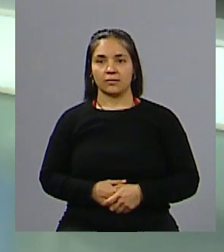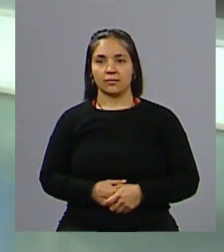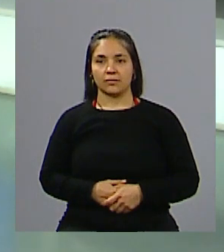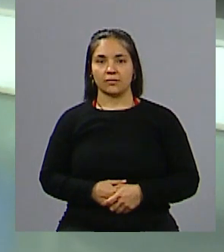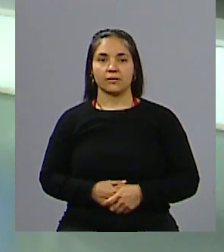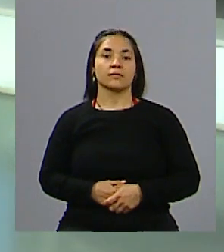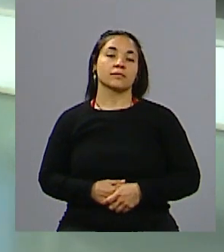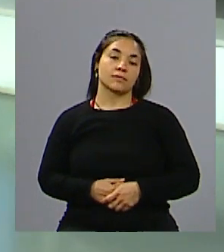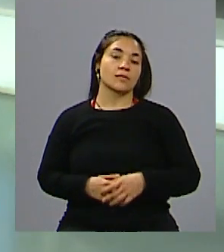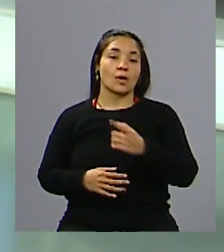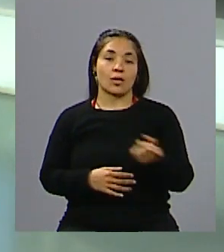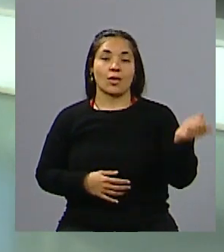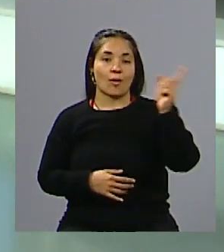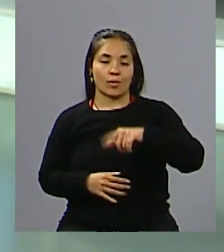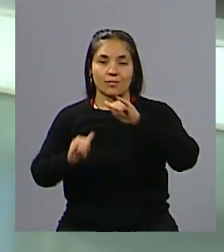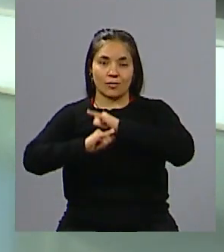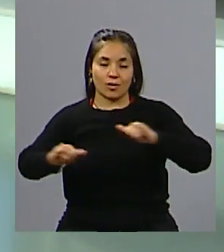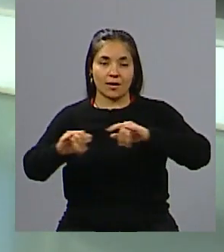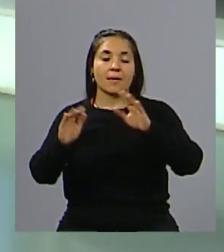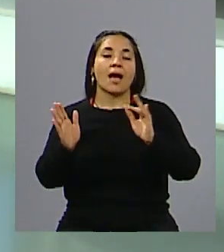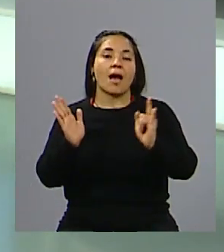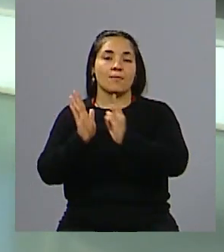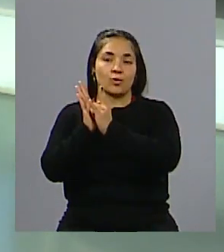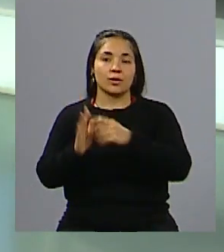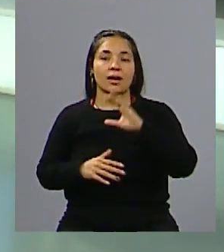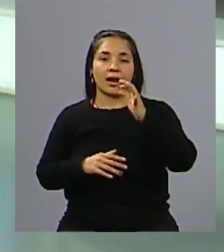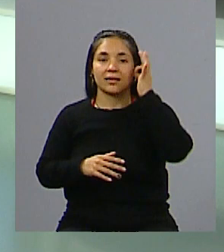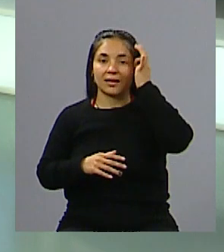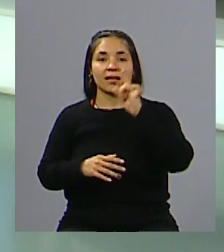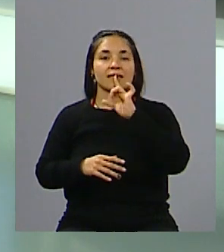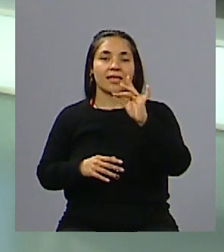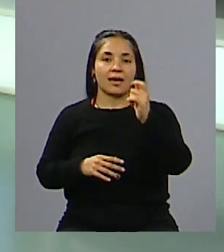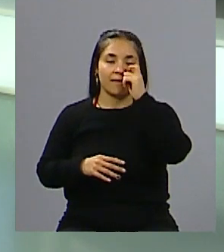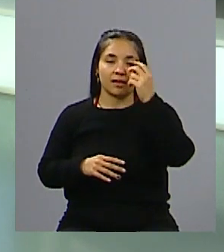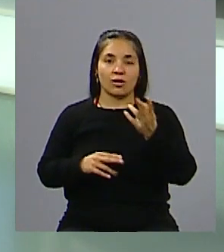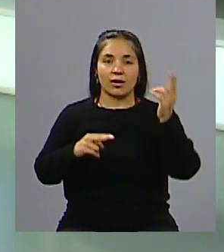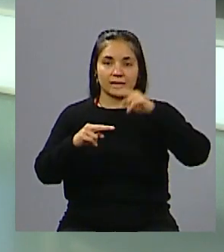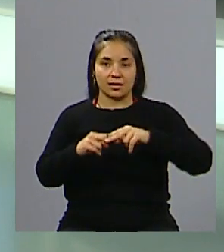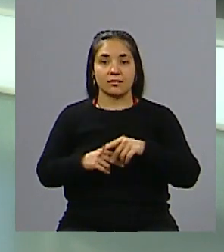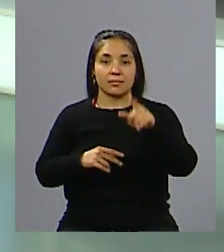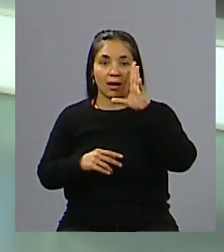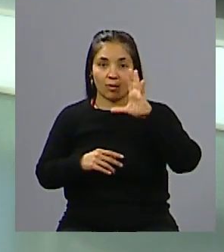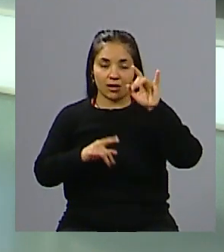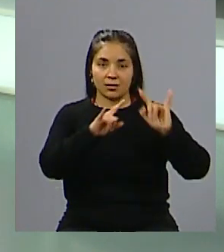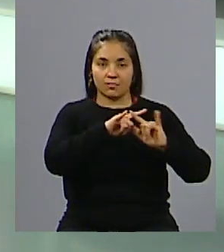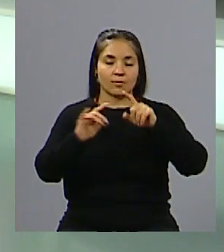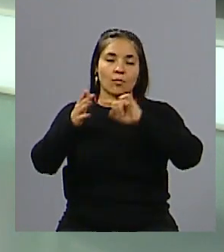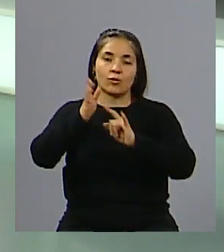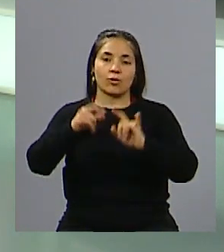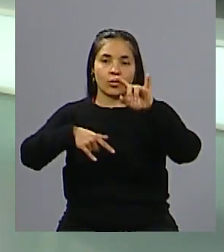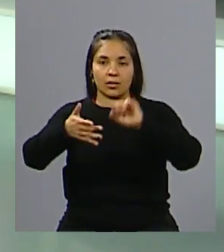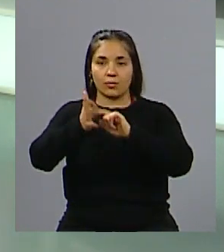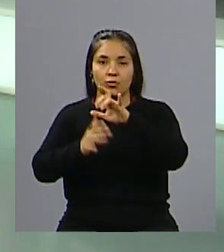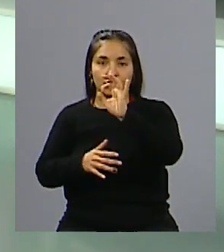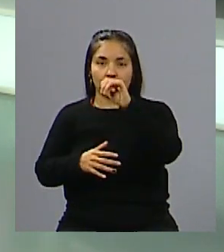Bueno, aquí estamos de vuelta en Apuntes, en el 30 de la TDA, 22 de Super Canal HD. Recuerden que en www.unidiversidad